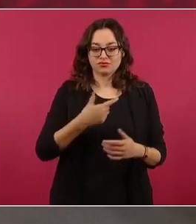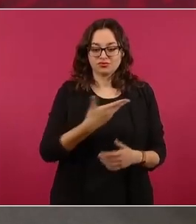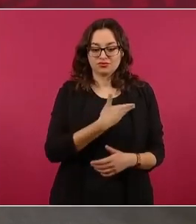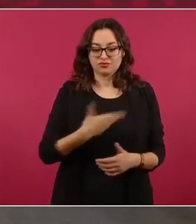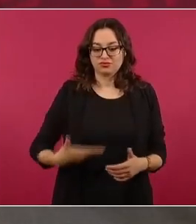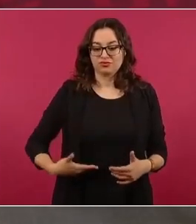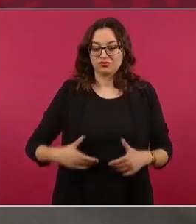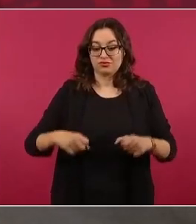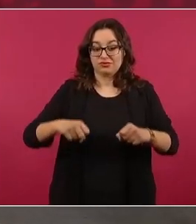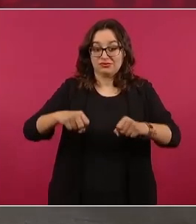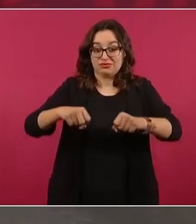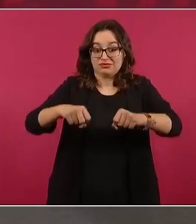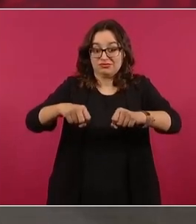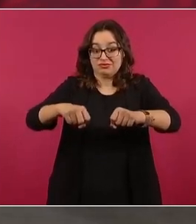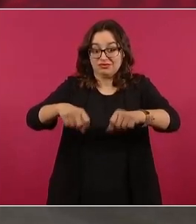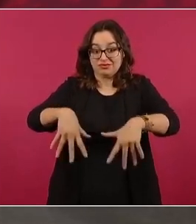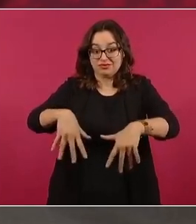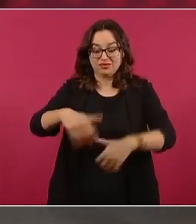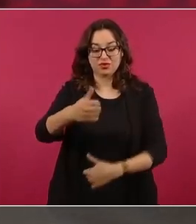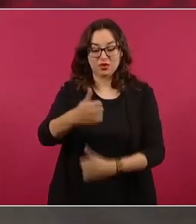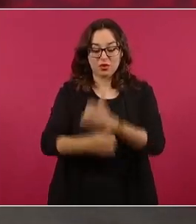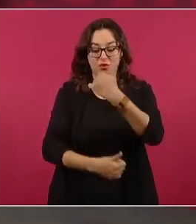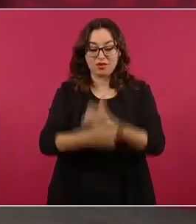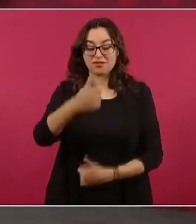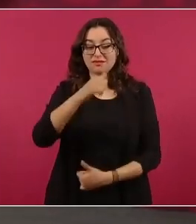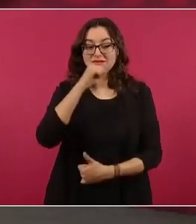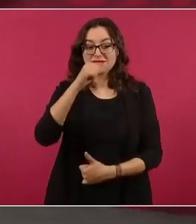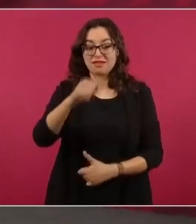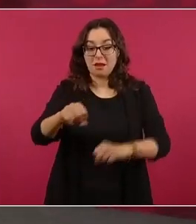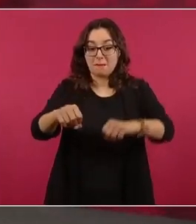iban a brindar,